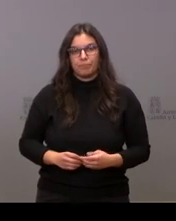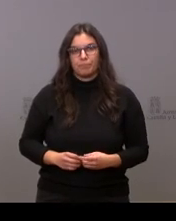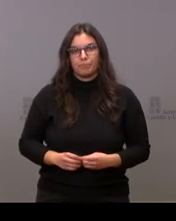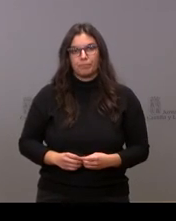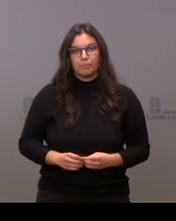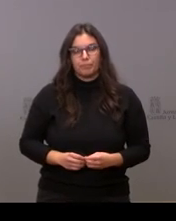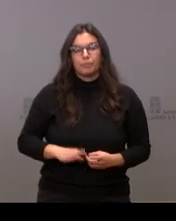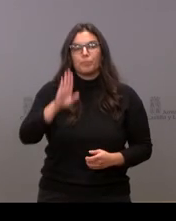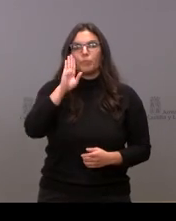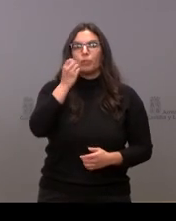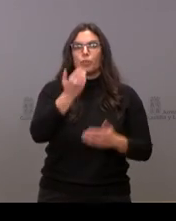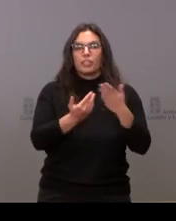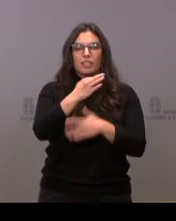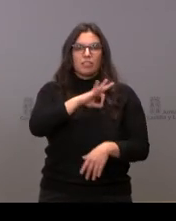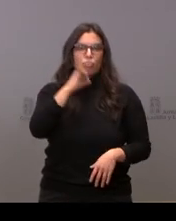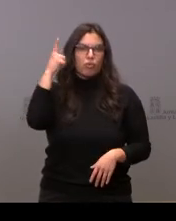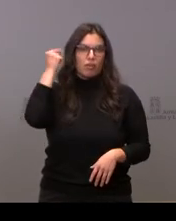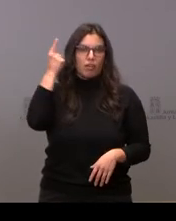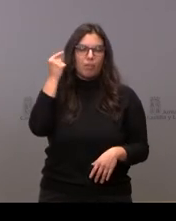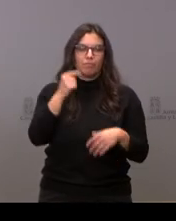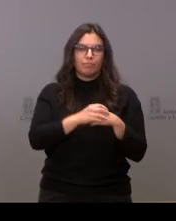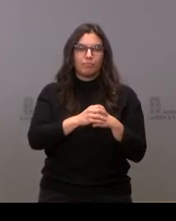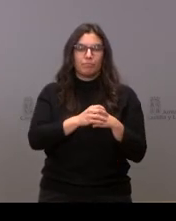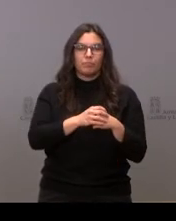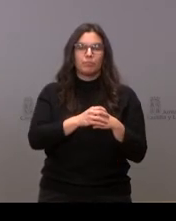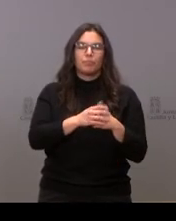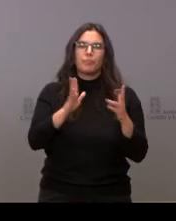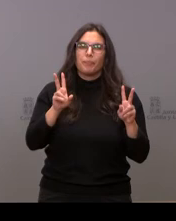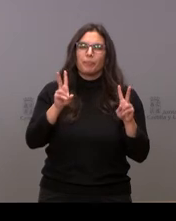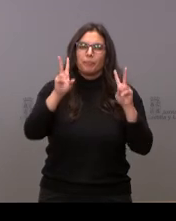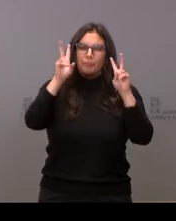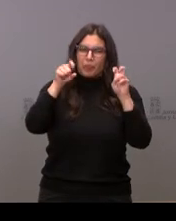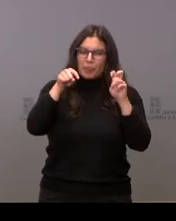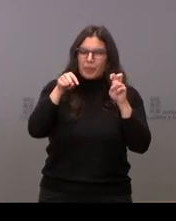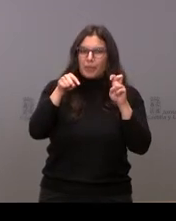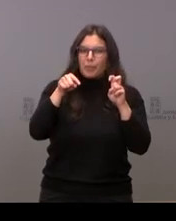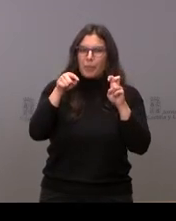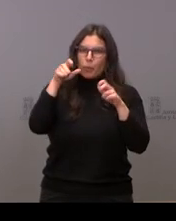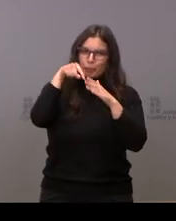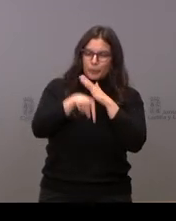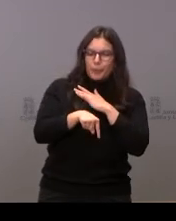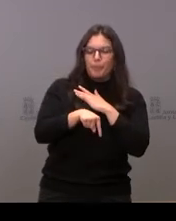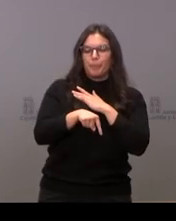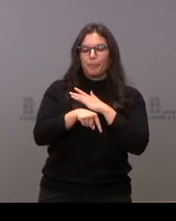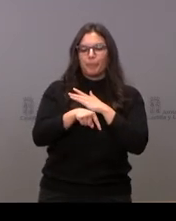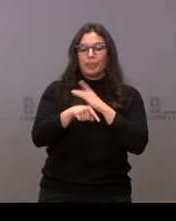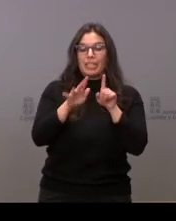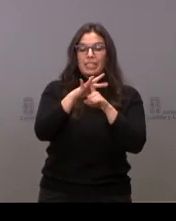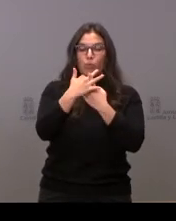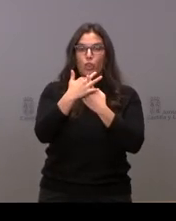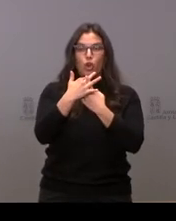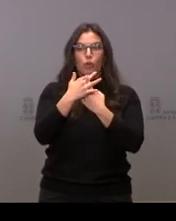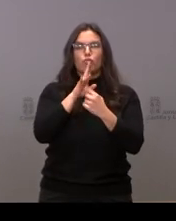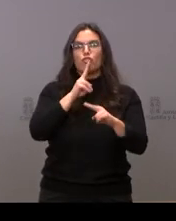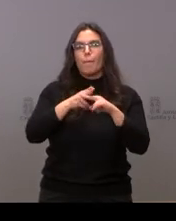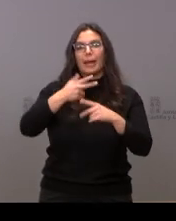Hola, buenos días, señor Igea. Abundando un poquito en todo esto, estamos en situación de riesgo controlado,